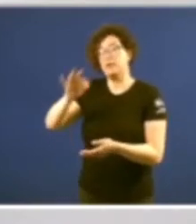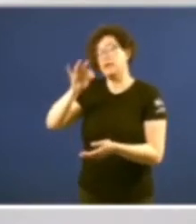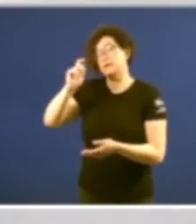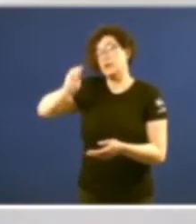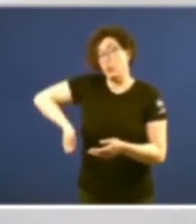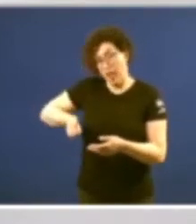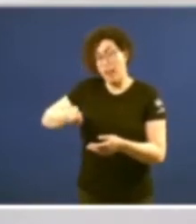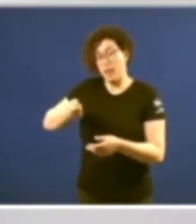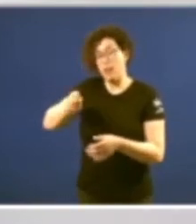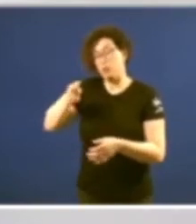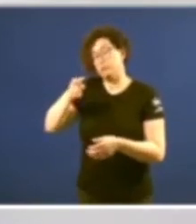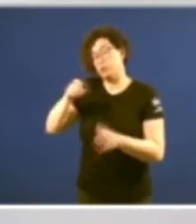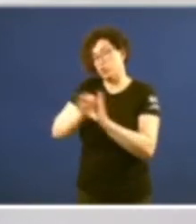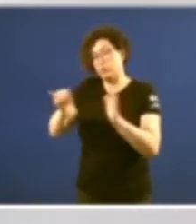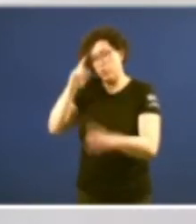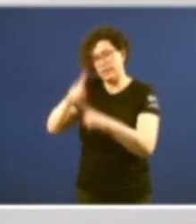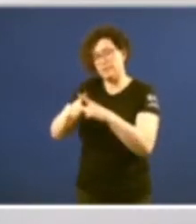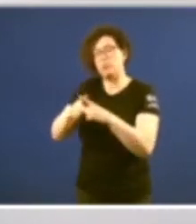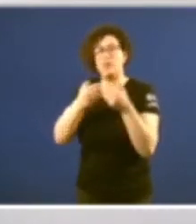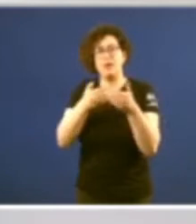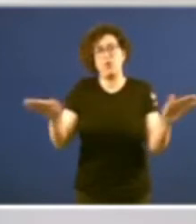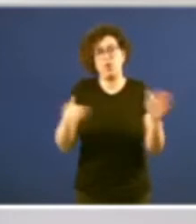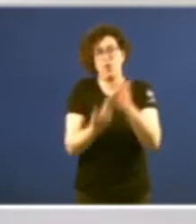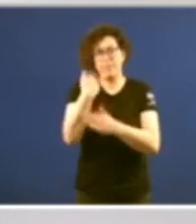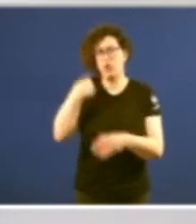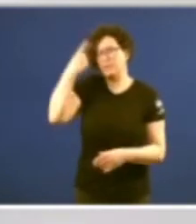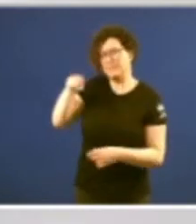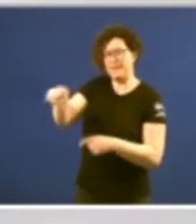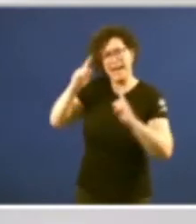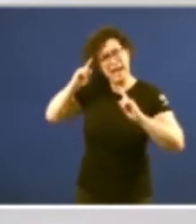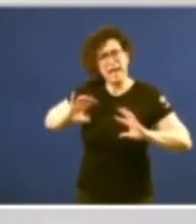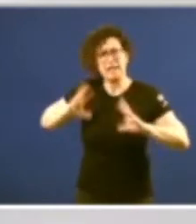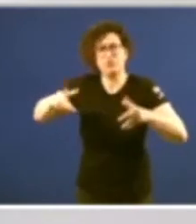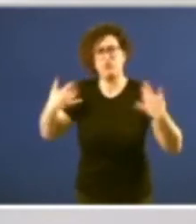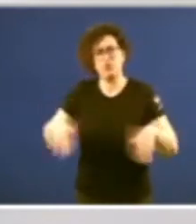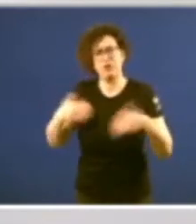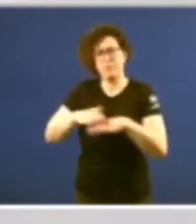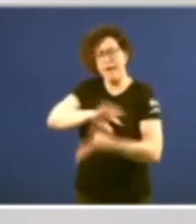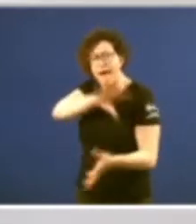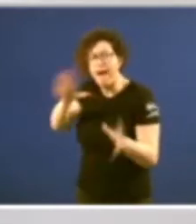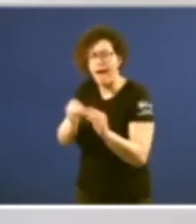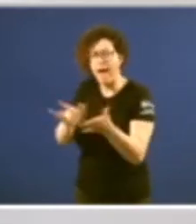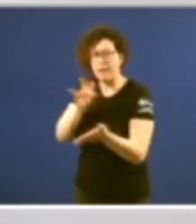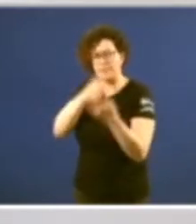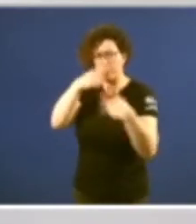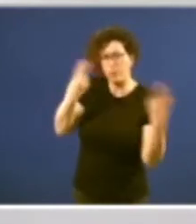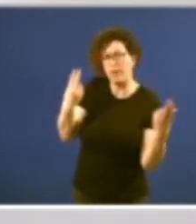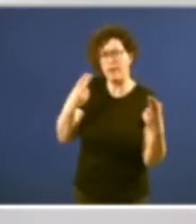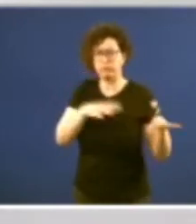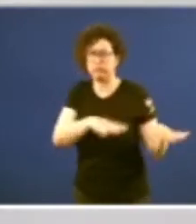para inaugurar esta jornada. Me consta que hace un esforzo para ajustar a súa agenda pública e privada,